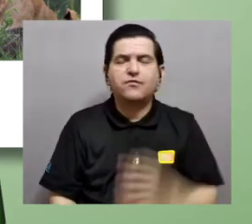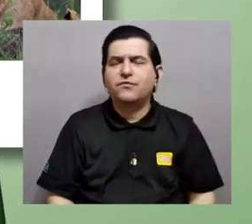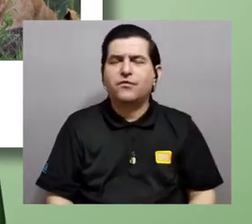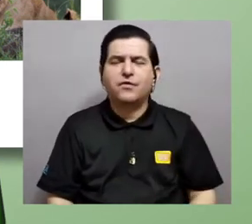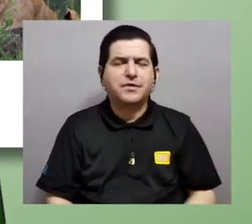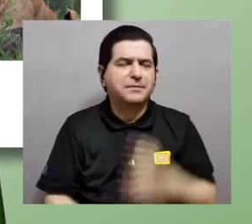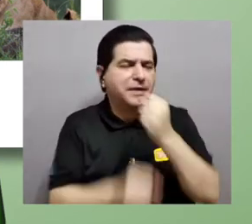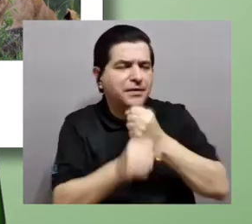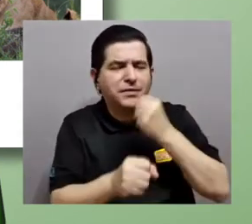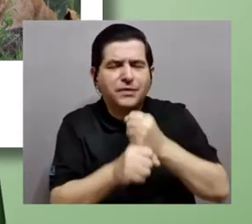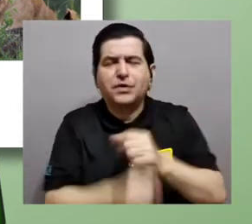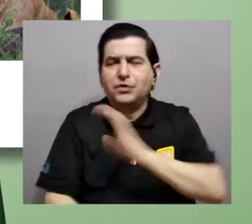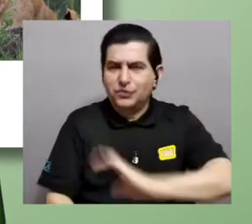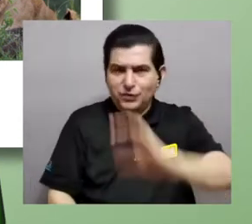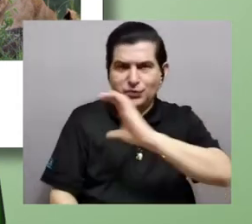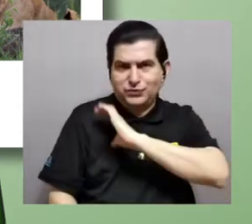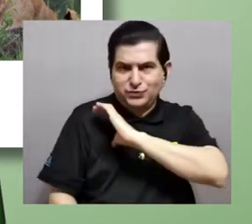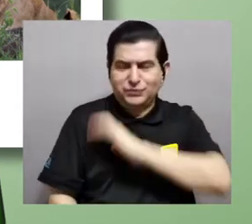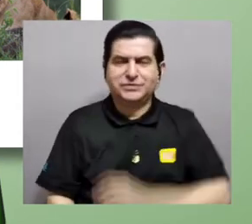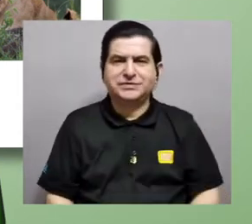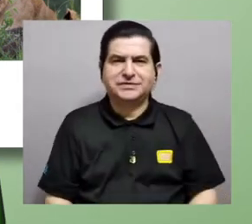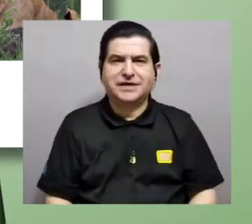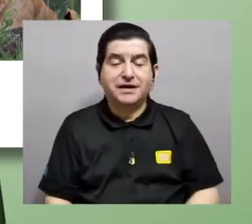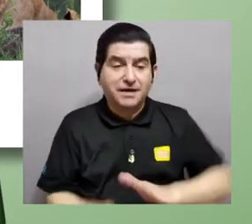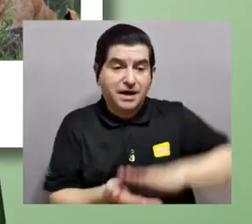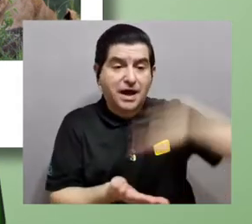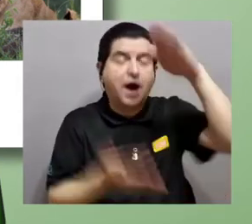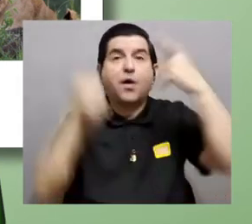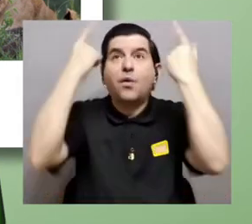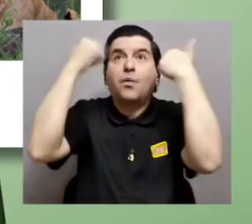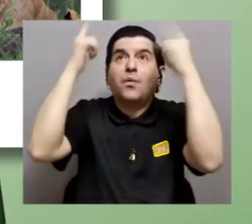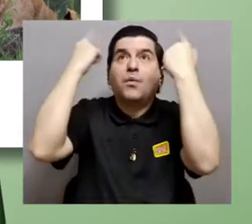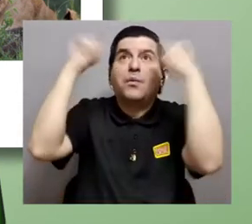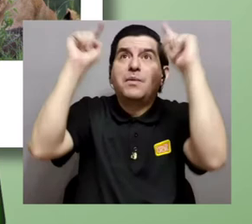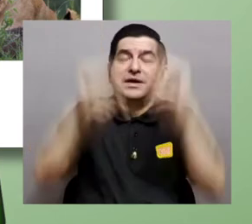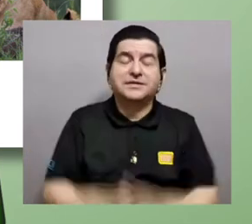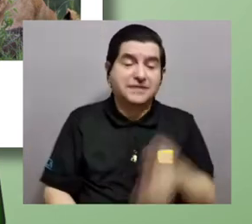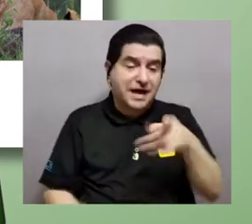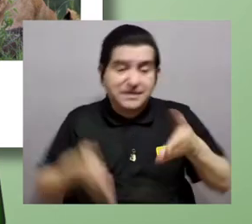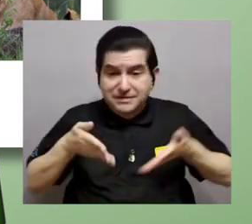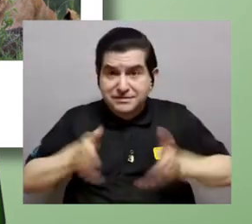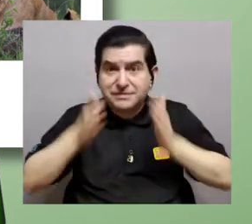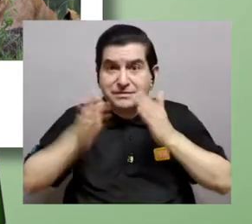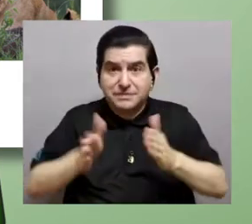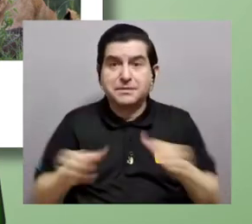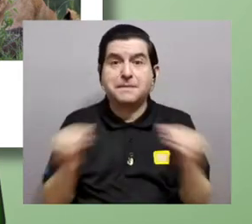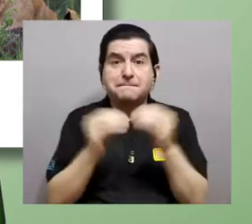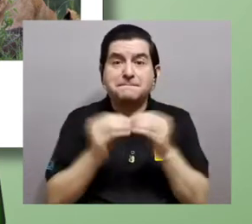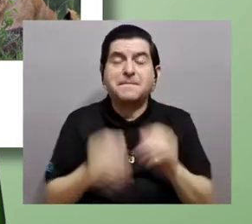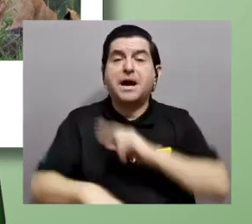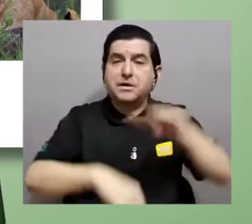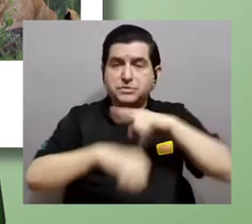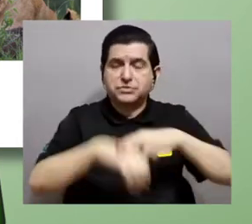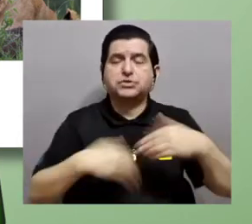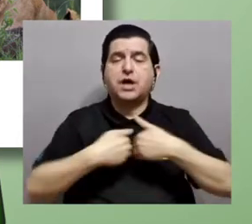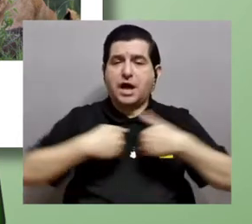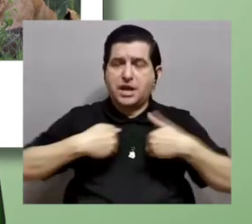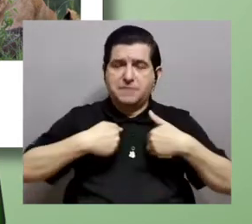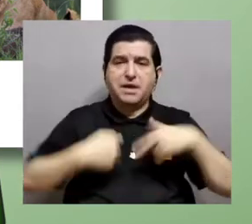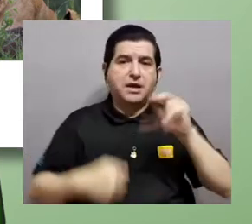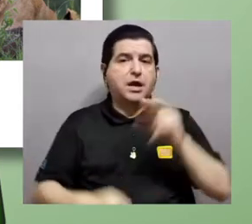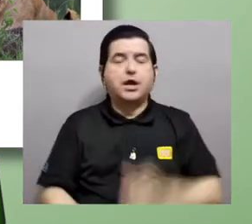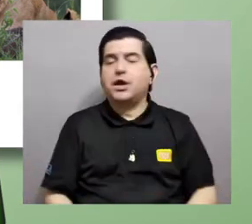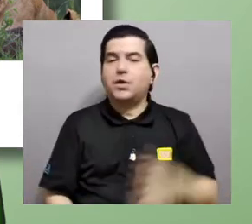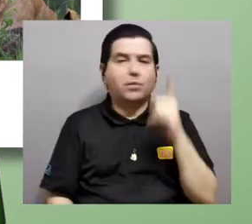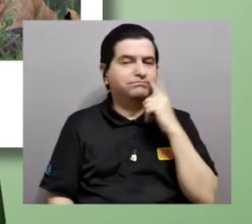de comportamiento para aumentar el éxito de la progenie, es mucho más común en animales que el cuido paterno.